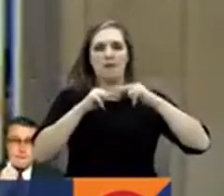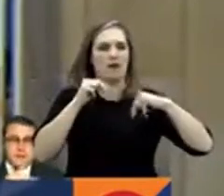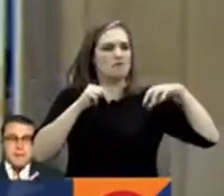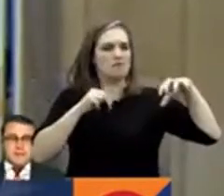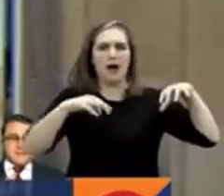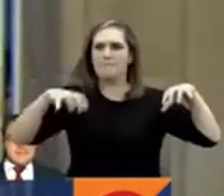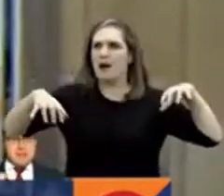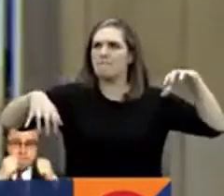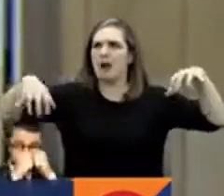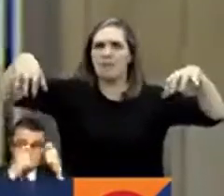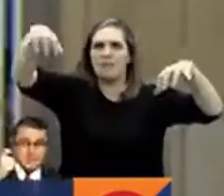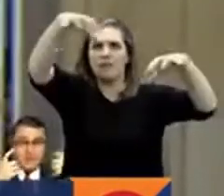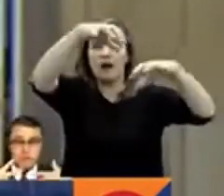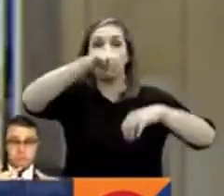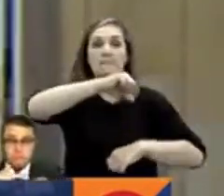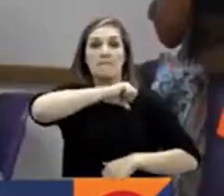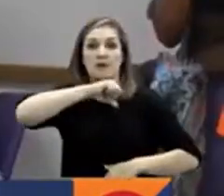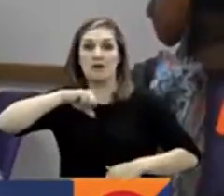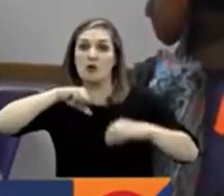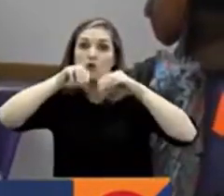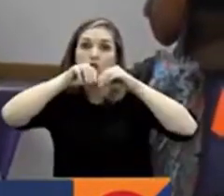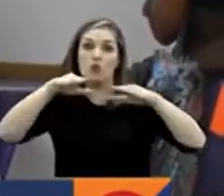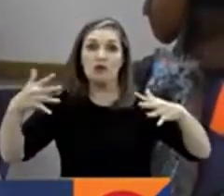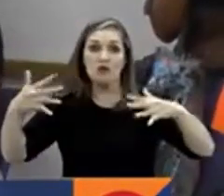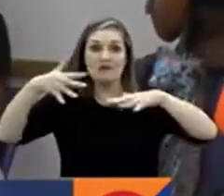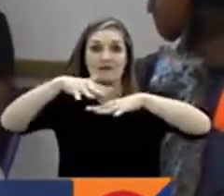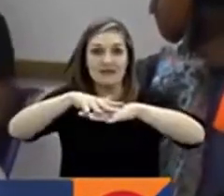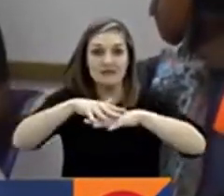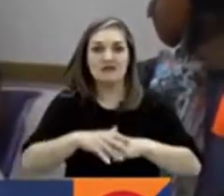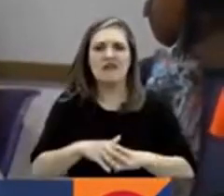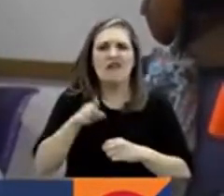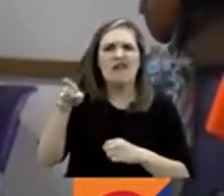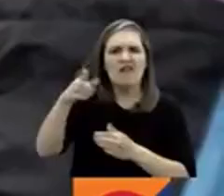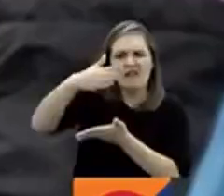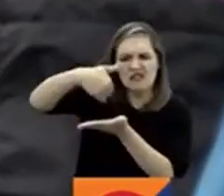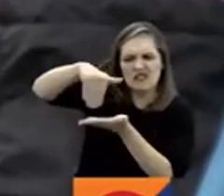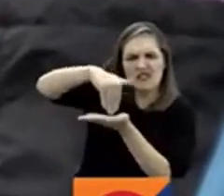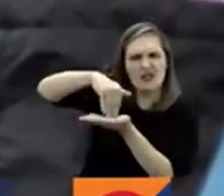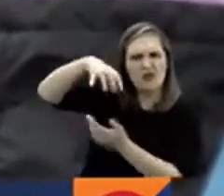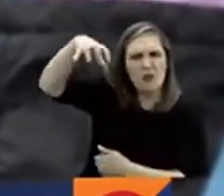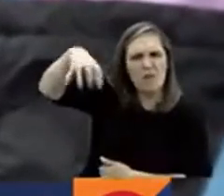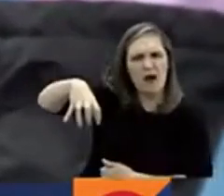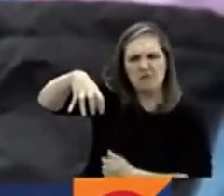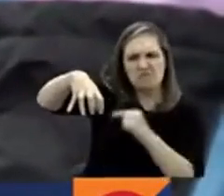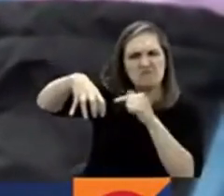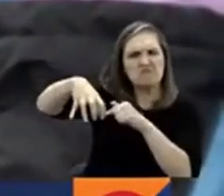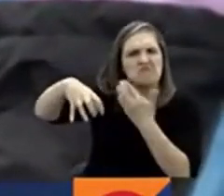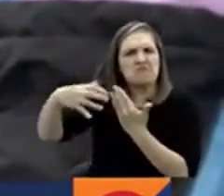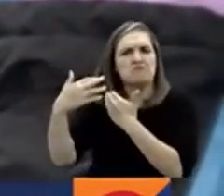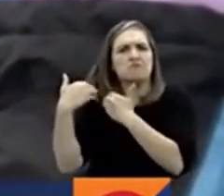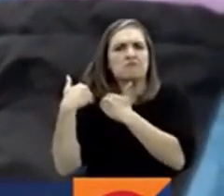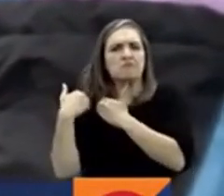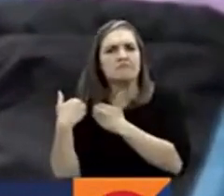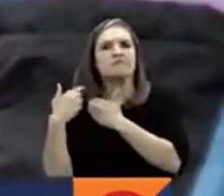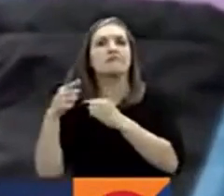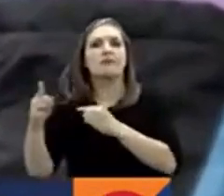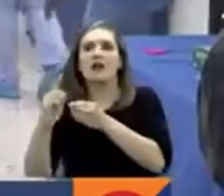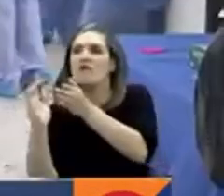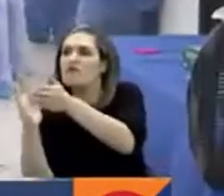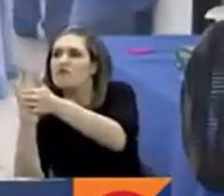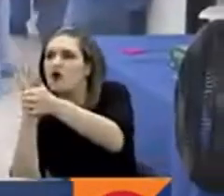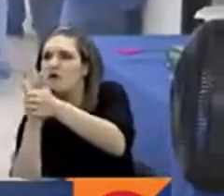públicos, privados y mixtos. Estos centros de atención tendrán varias responsabilidades, entre otras consolidar información